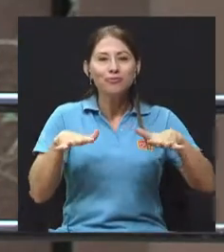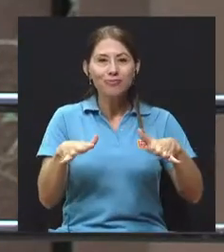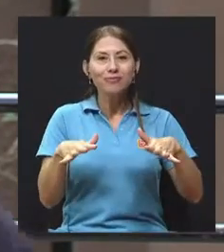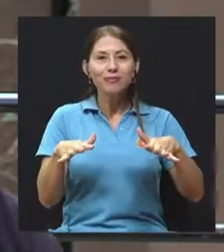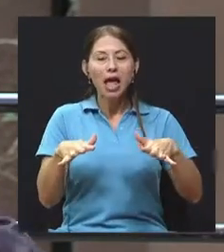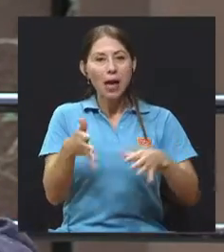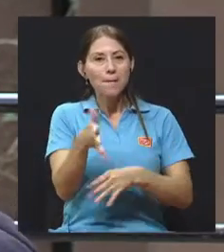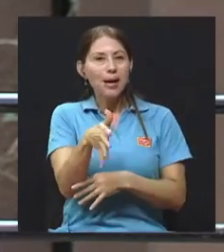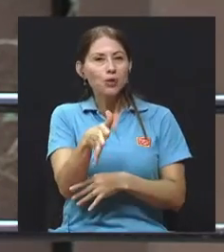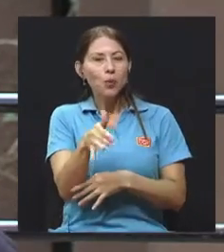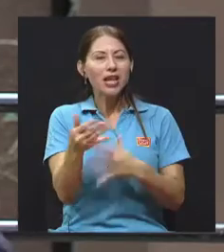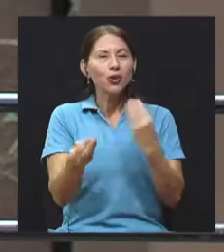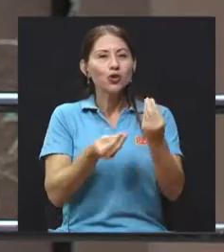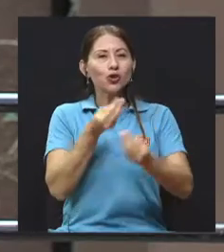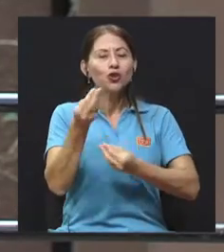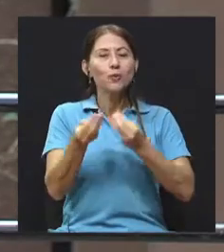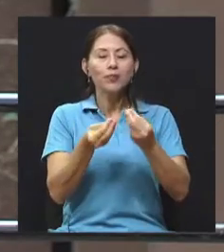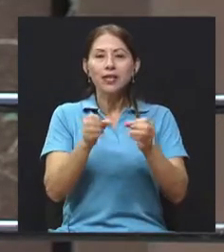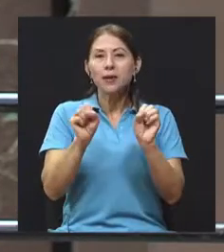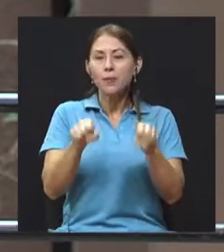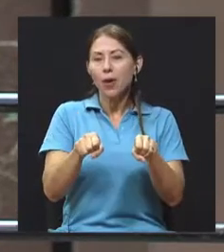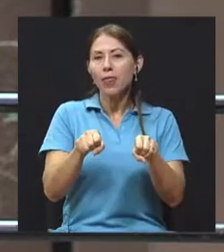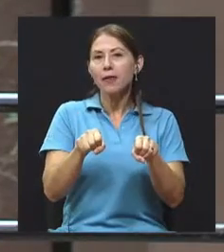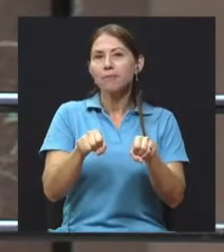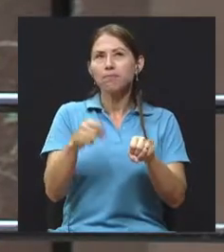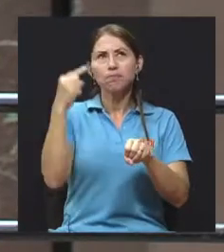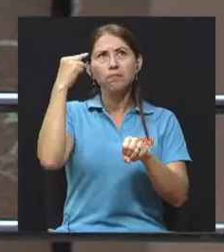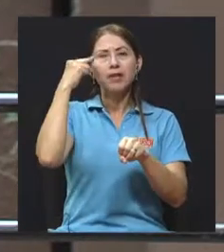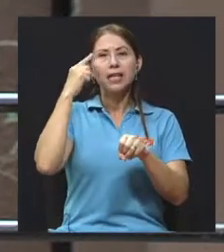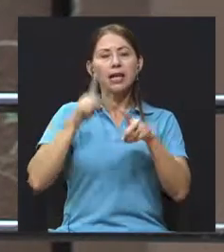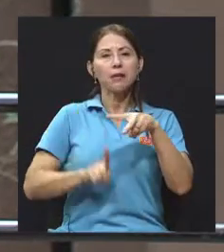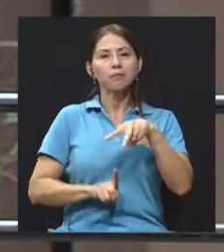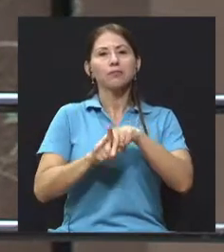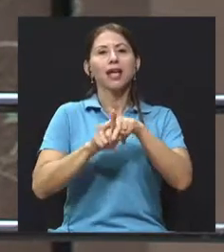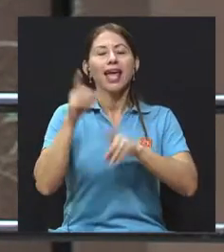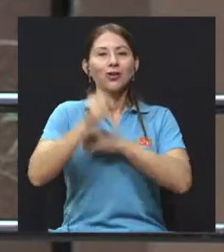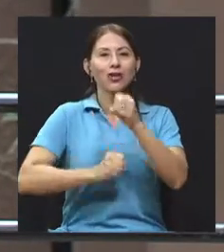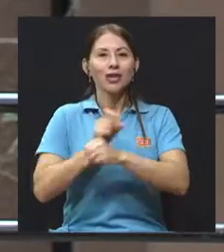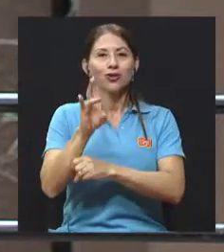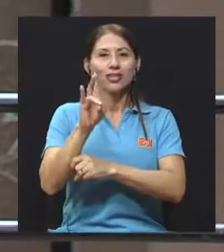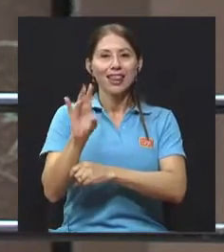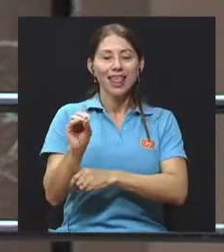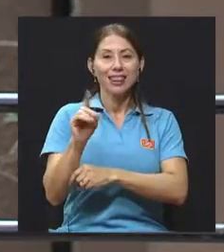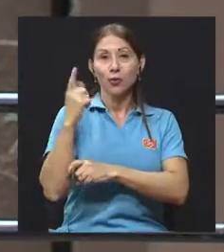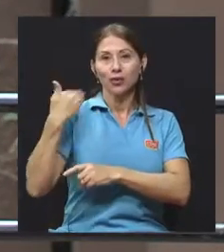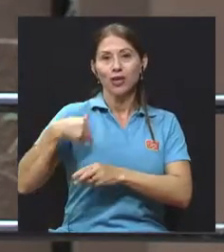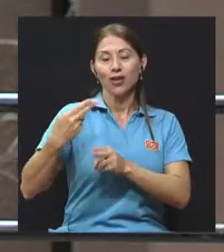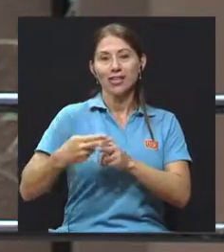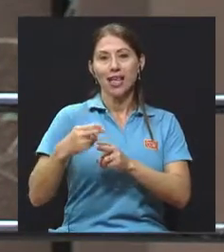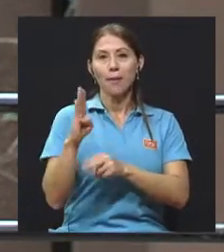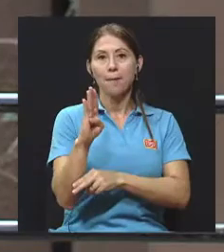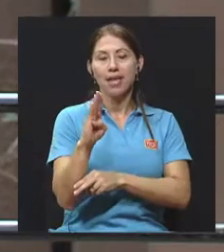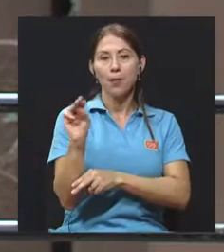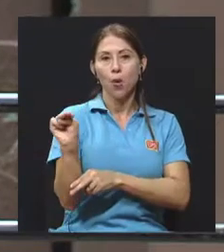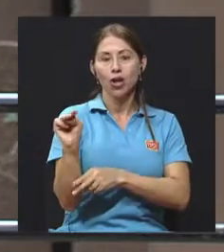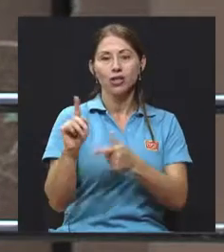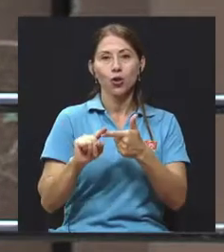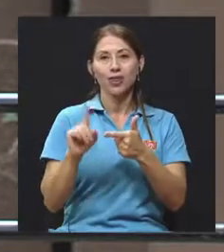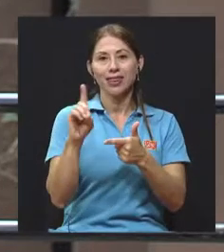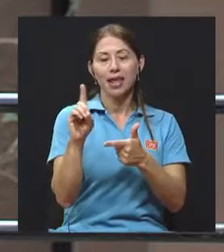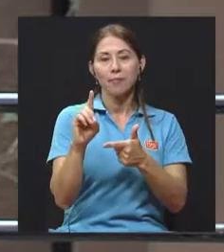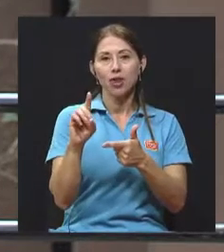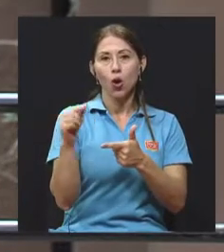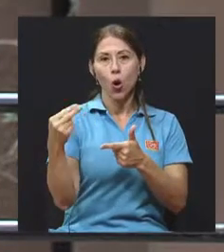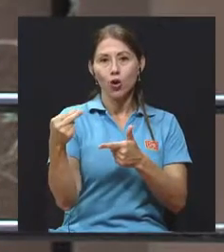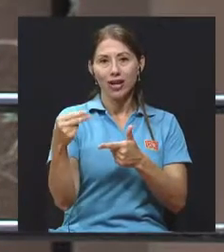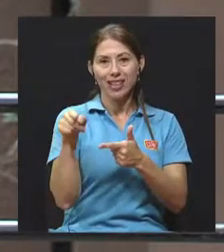se esboza, se esquematiza en los años 70 por este señor que se llama Bill Mollison y por David Holmgren